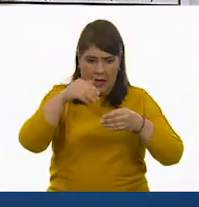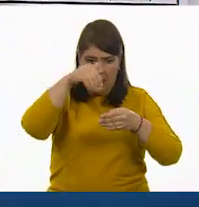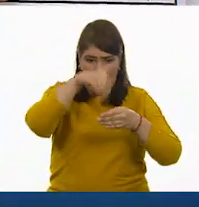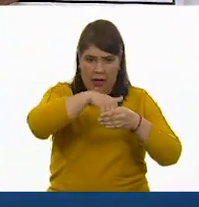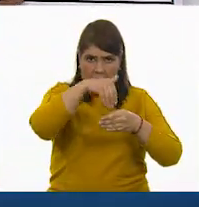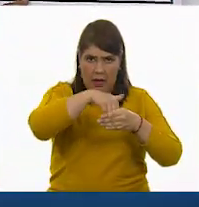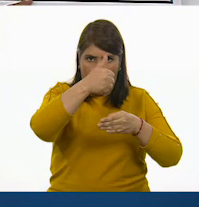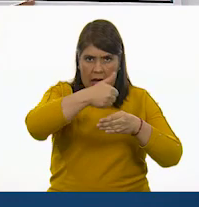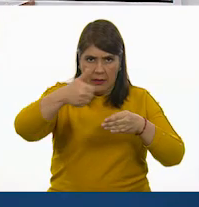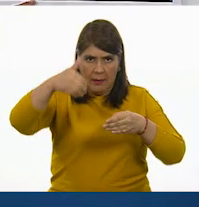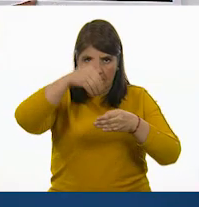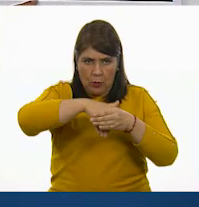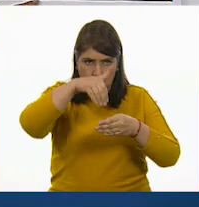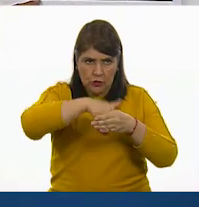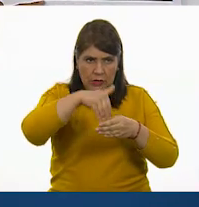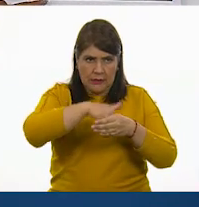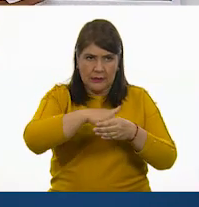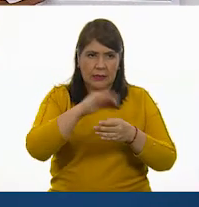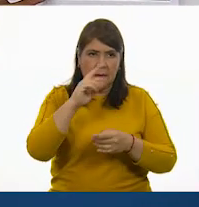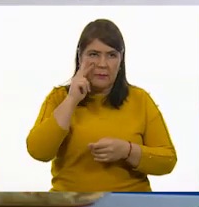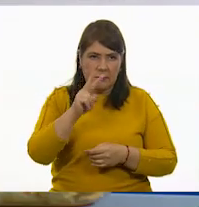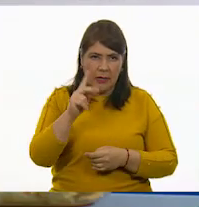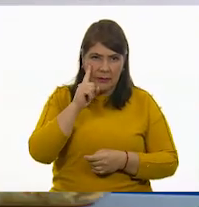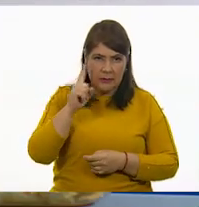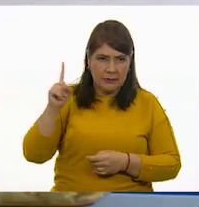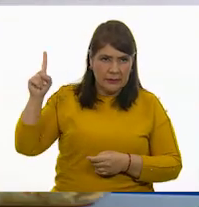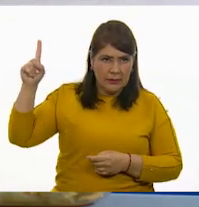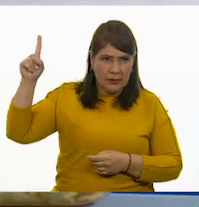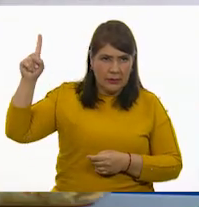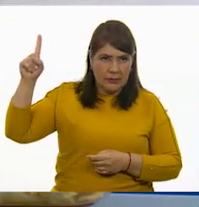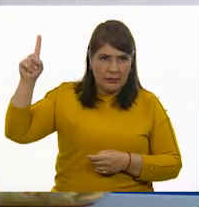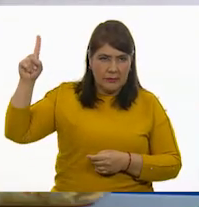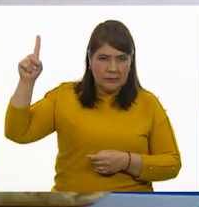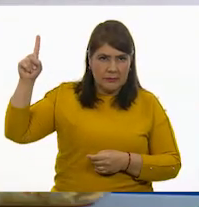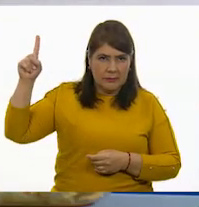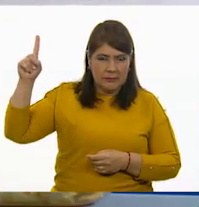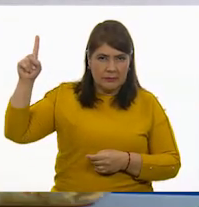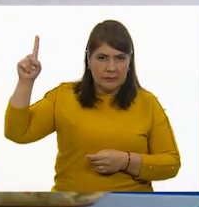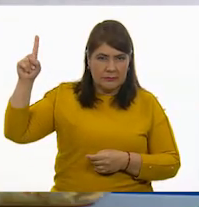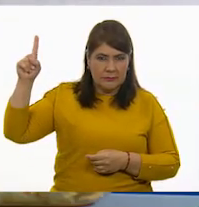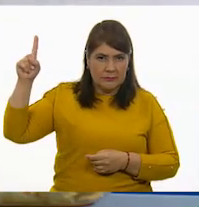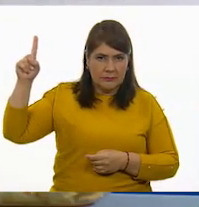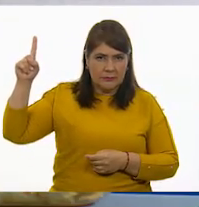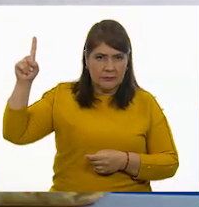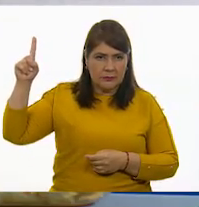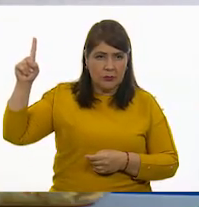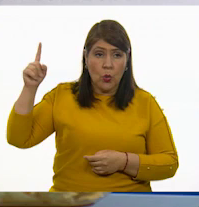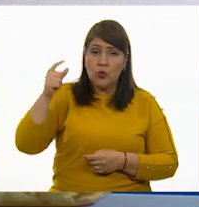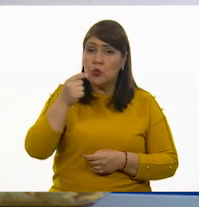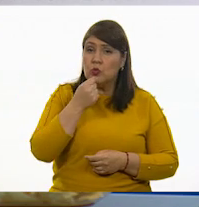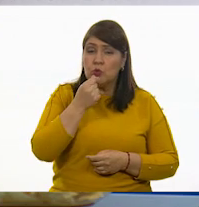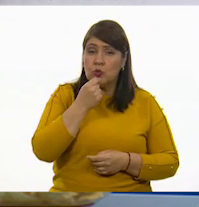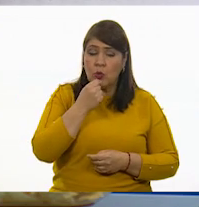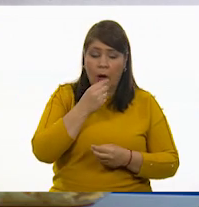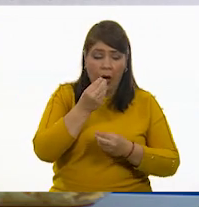si lo observan, me gustaría que lo vieran con detenimiento, está consumiendo un niño,